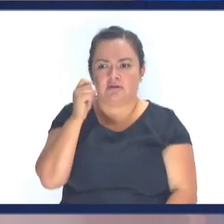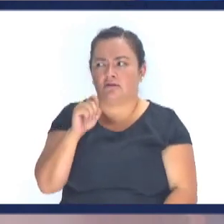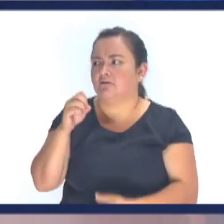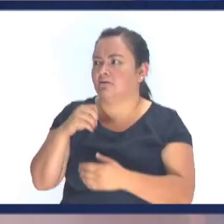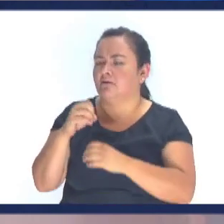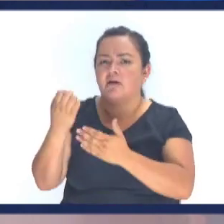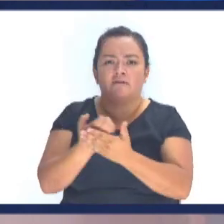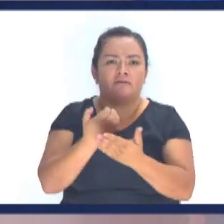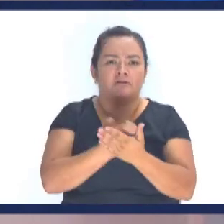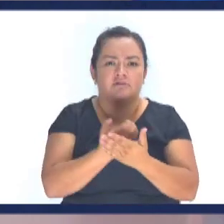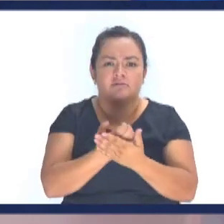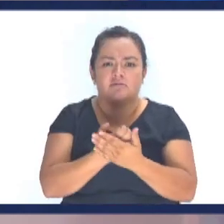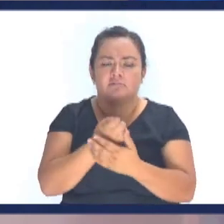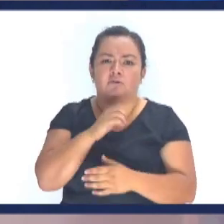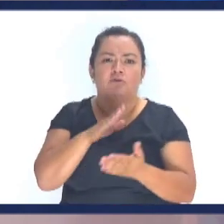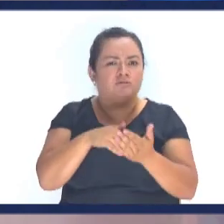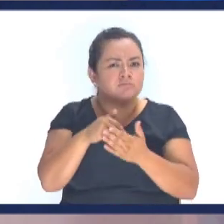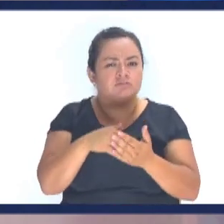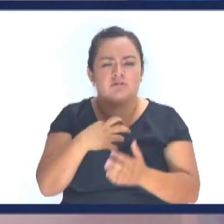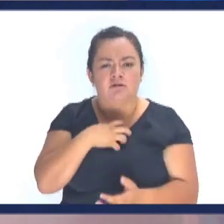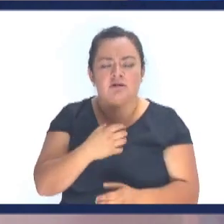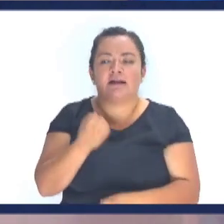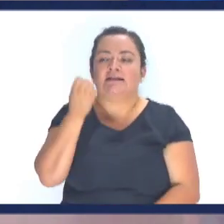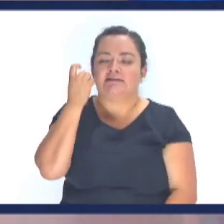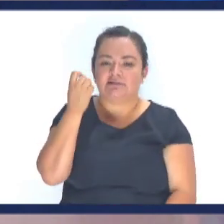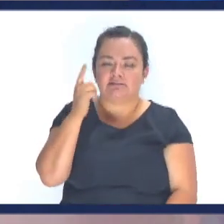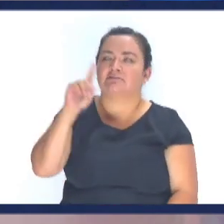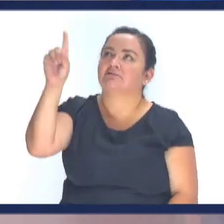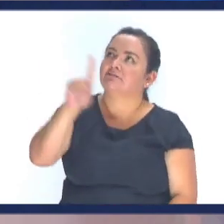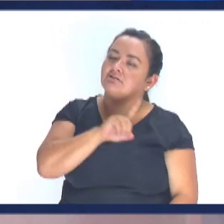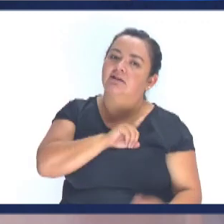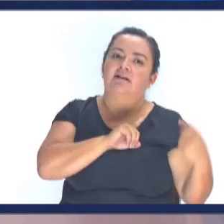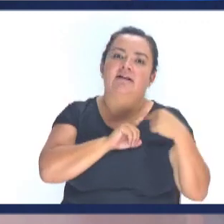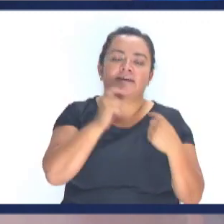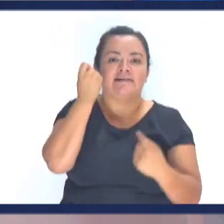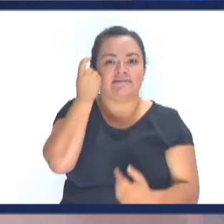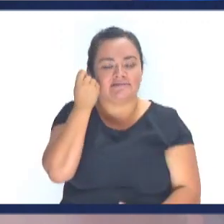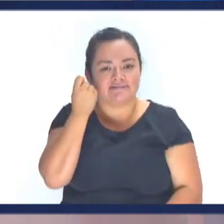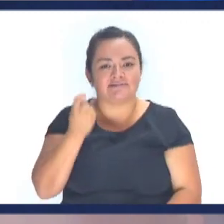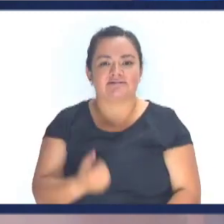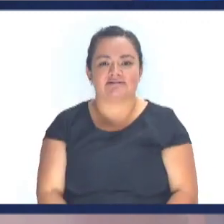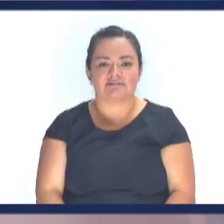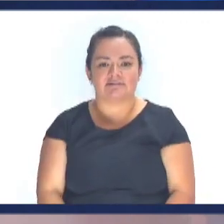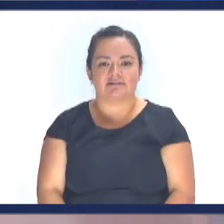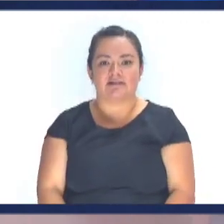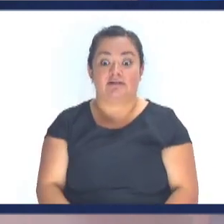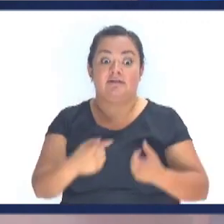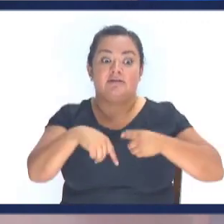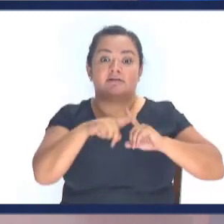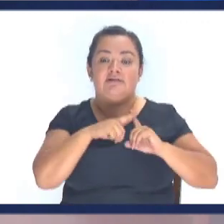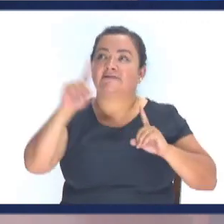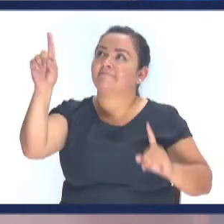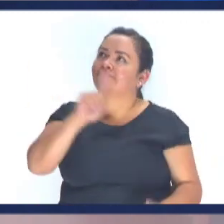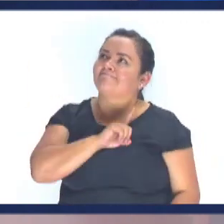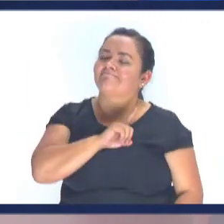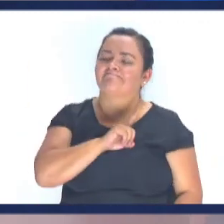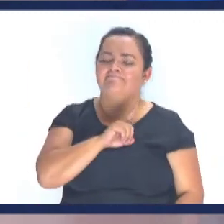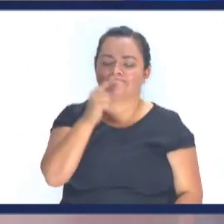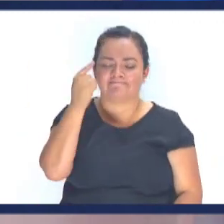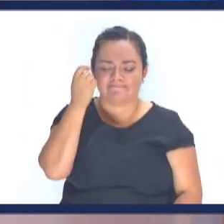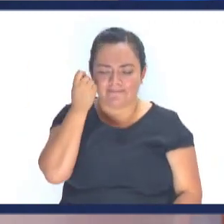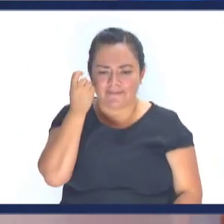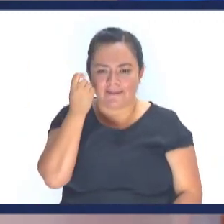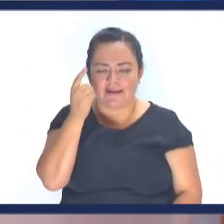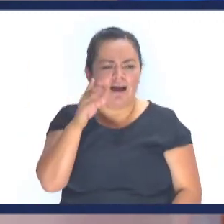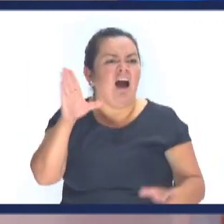que el otro No le haga almas Porque está en estado débil O está resentido El que tiene a Dios Entiende El que tiene a Dios No le restriega la vida Al